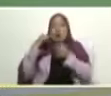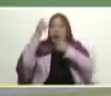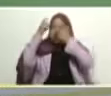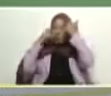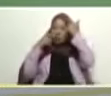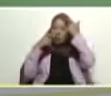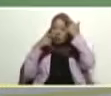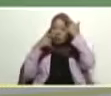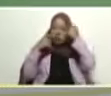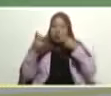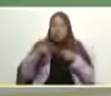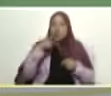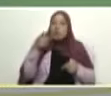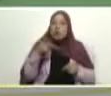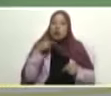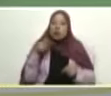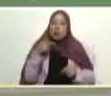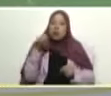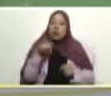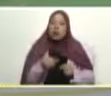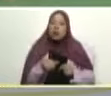el equipo político que está aquí